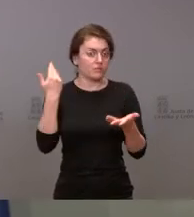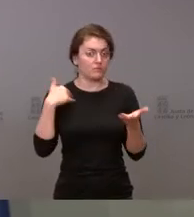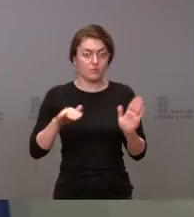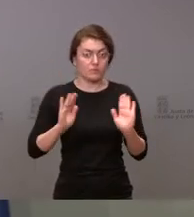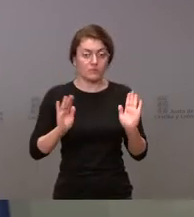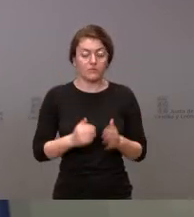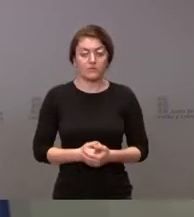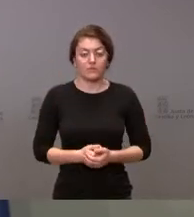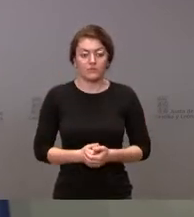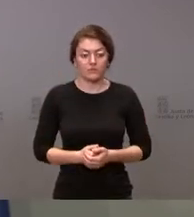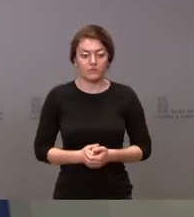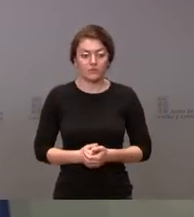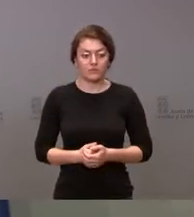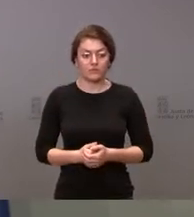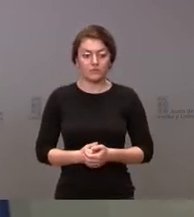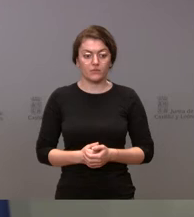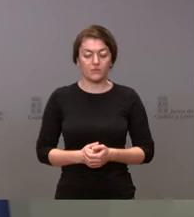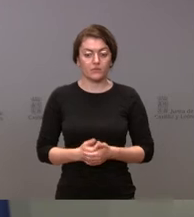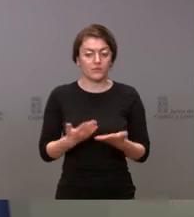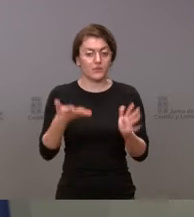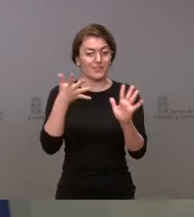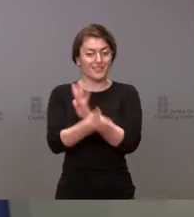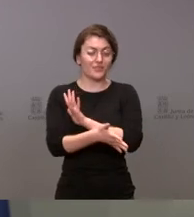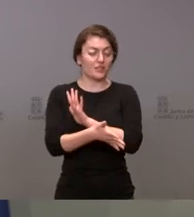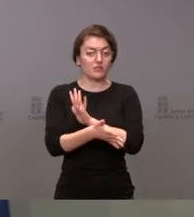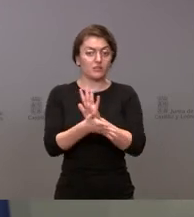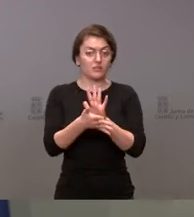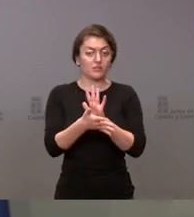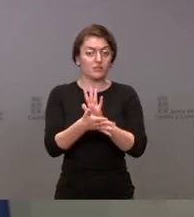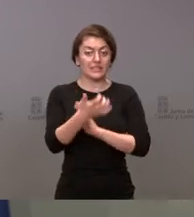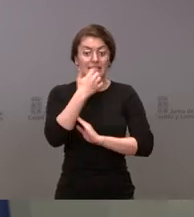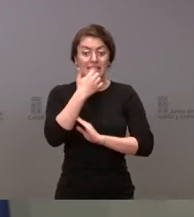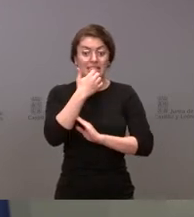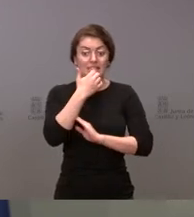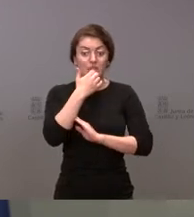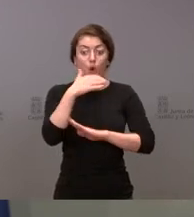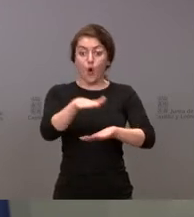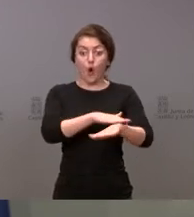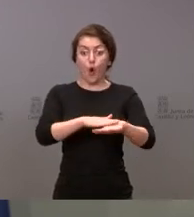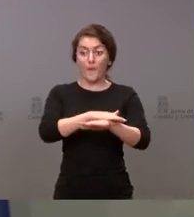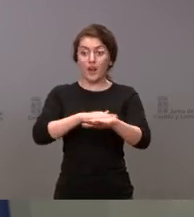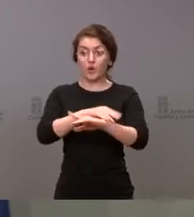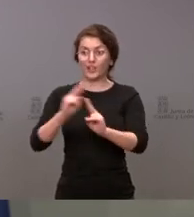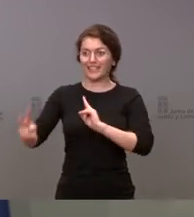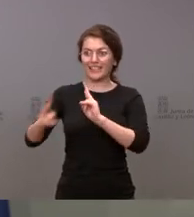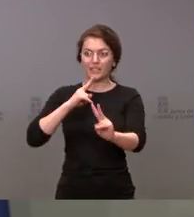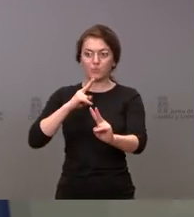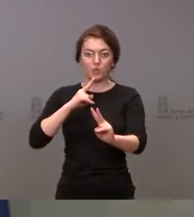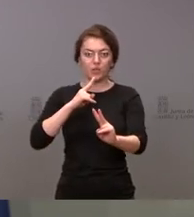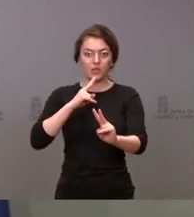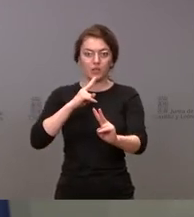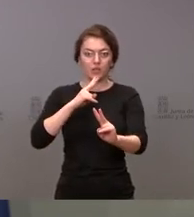colegios. Y, por tanto, si el Gobierno responde rápidamente en un sentido o en otro,